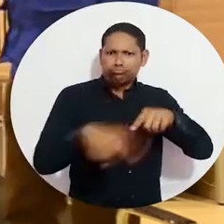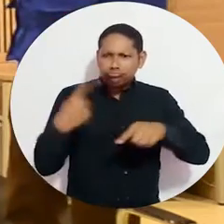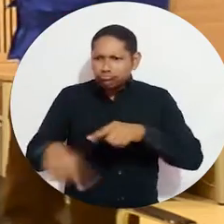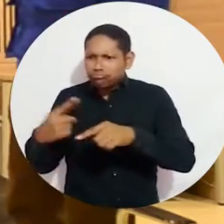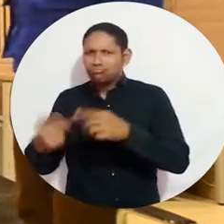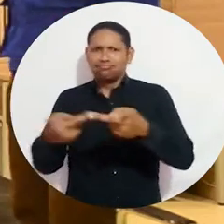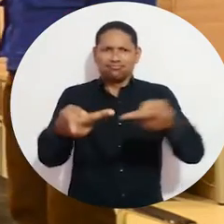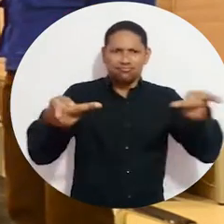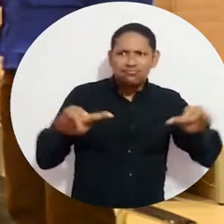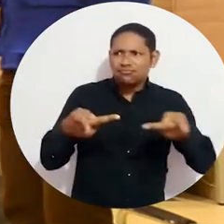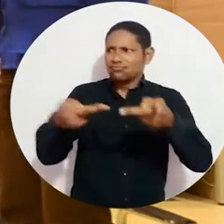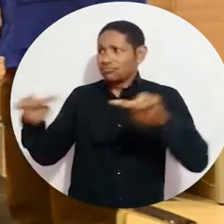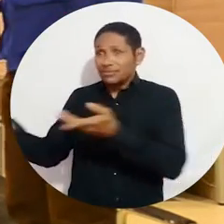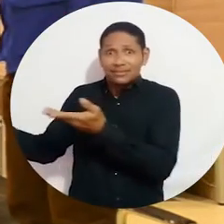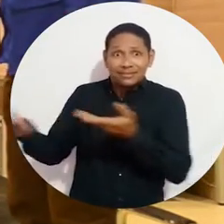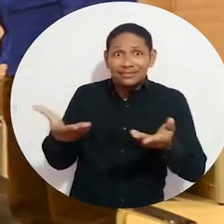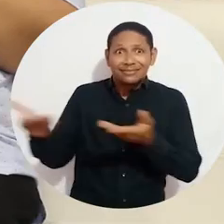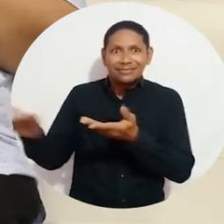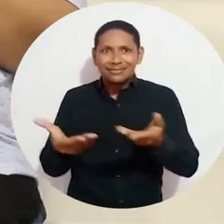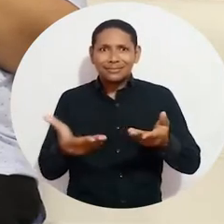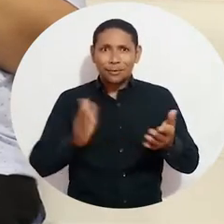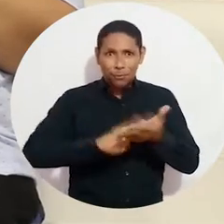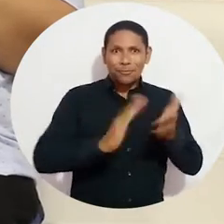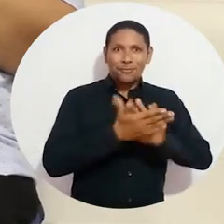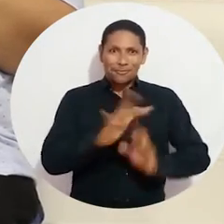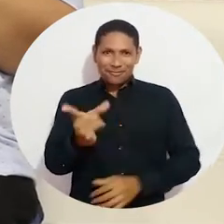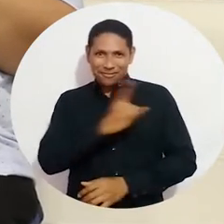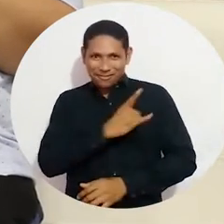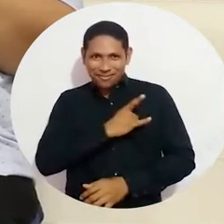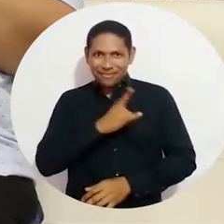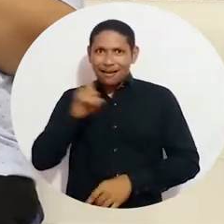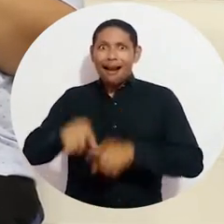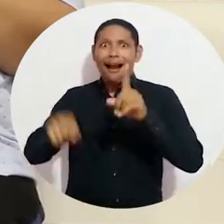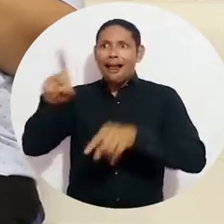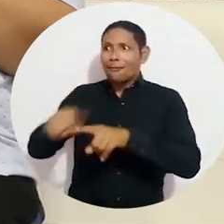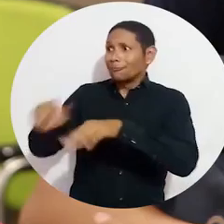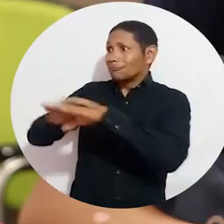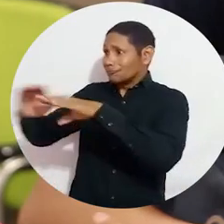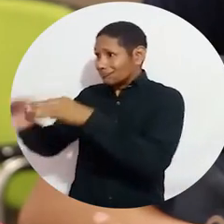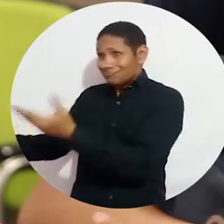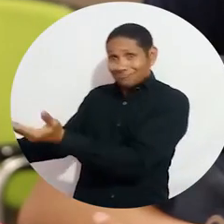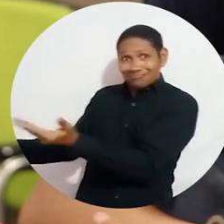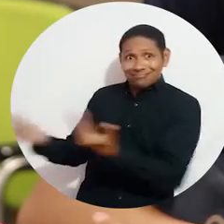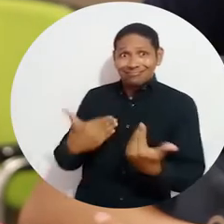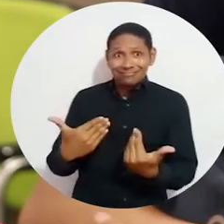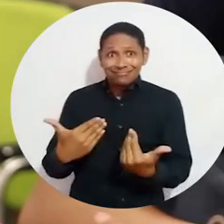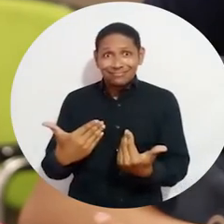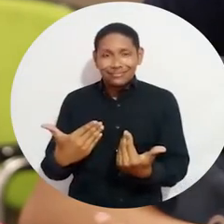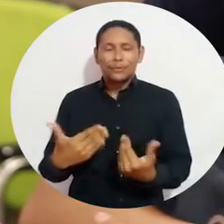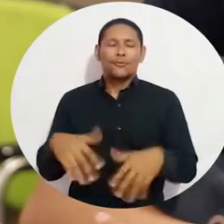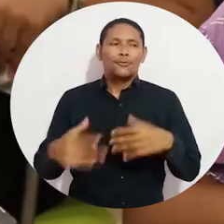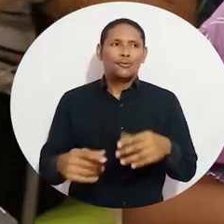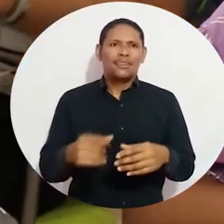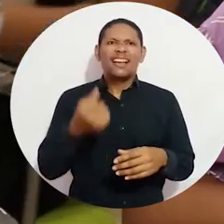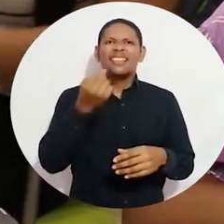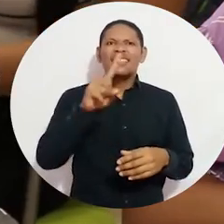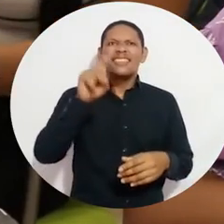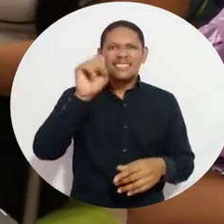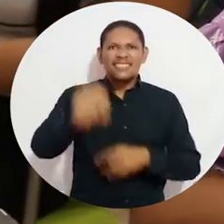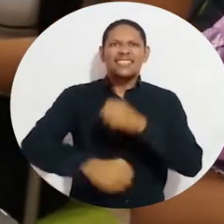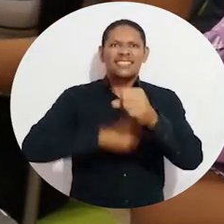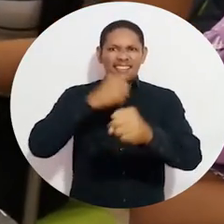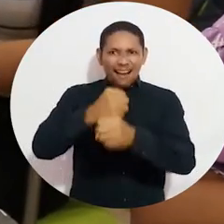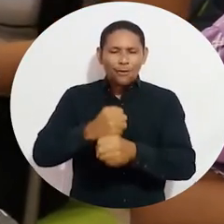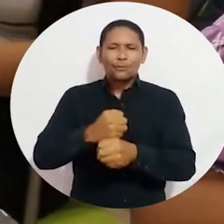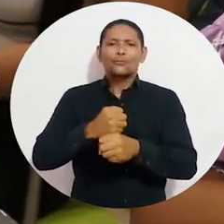Con una nutrida agenda de eventos que contó con la participación de la comunidad universitaria e invitados externos, se llevó a cabo la